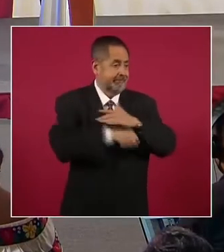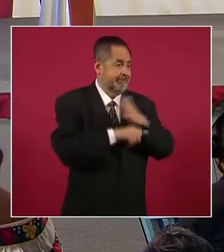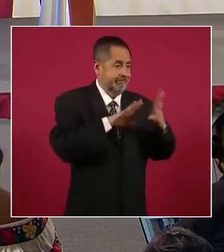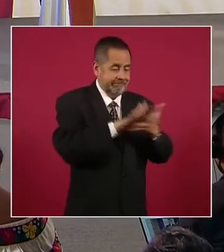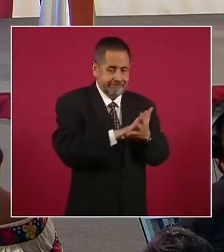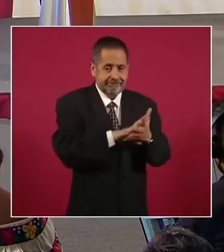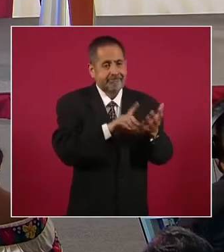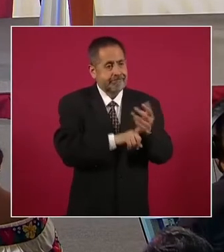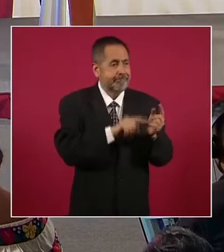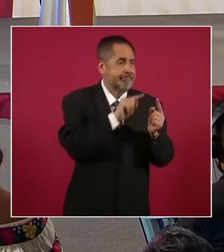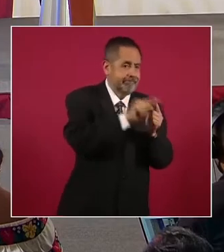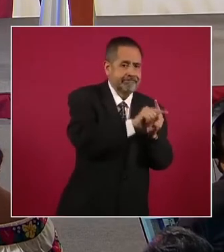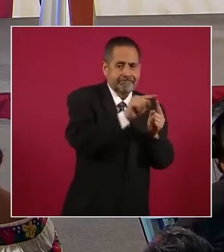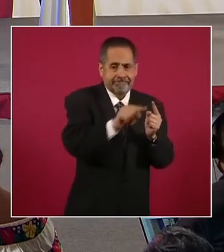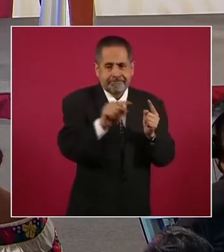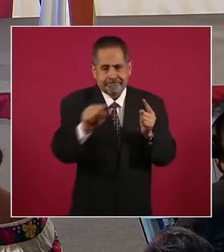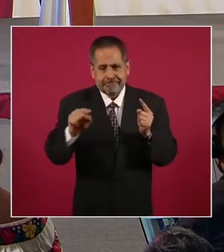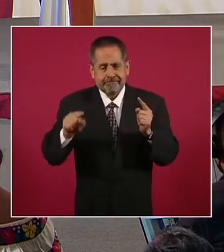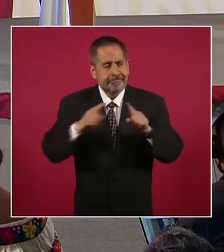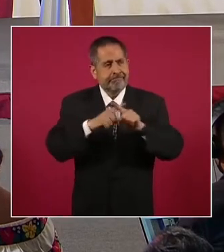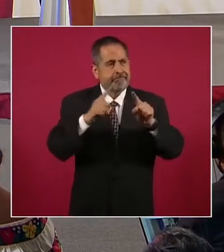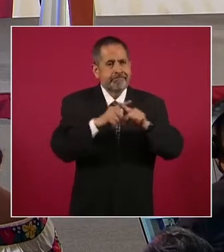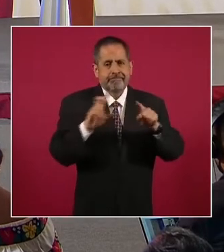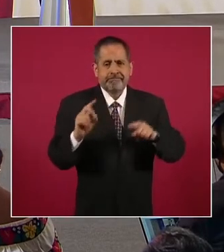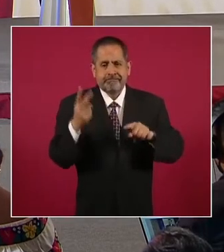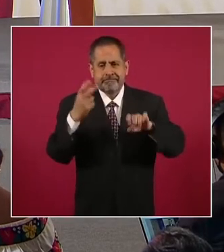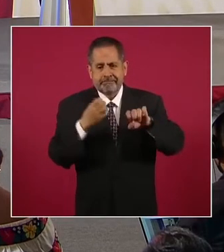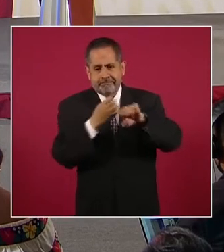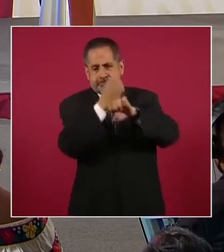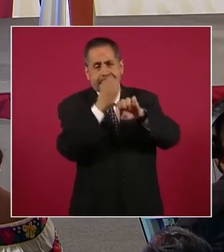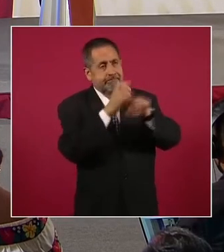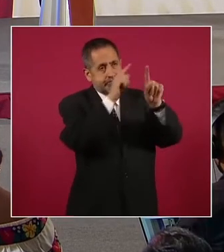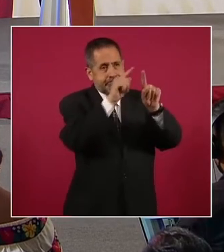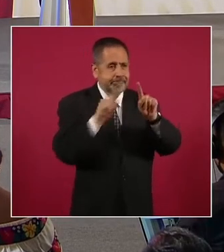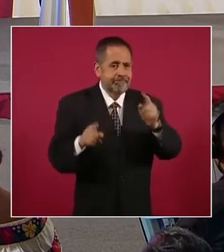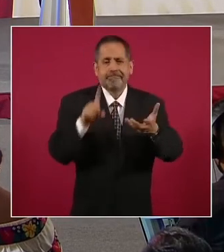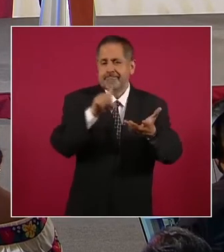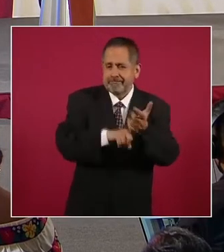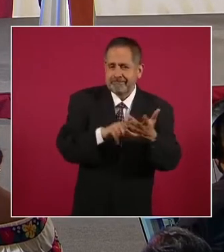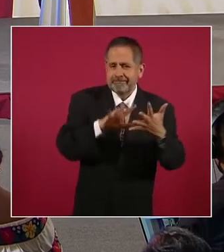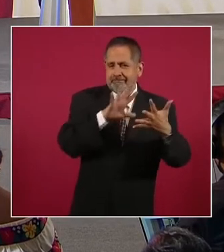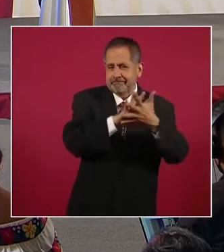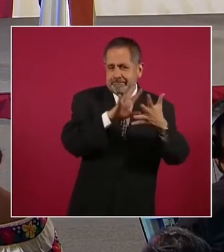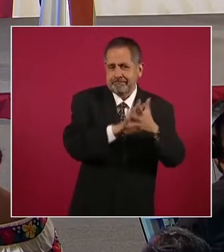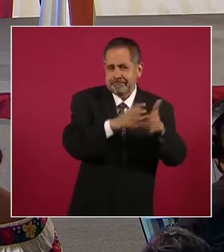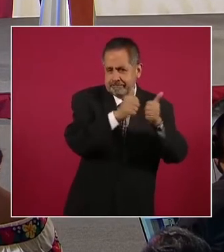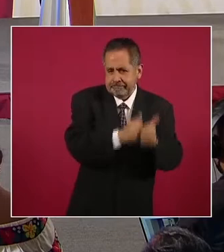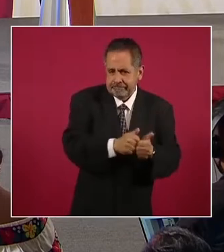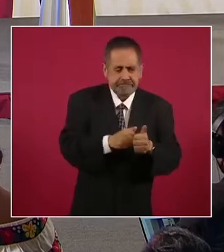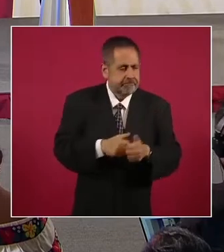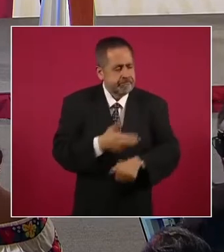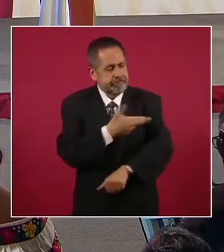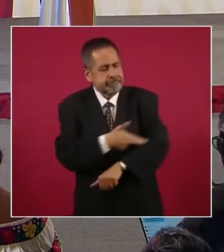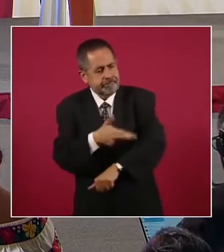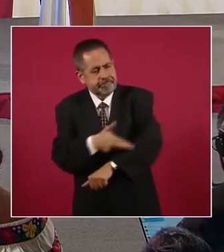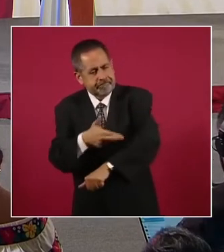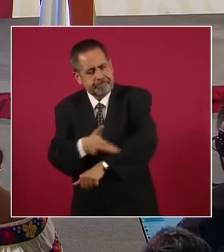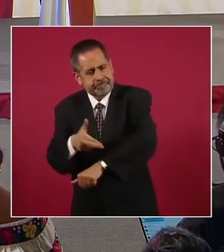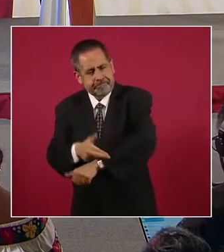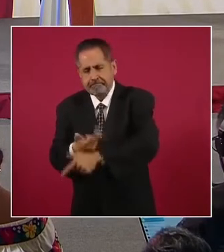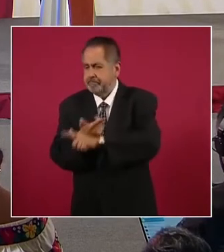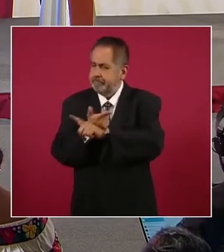penitenciarios de alguna de las treinta y dos entidades del país, han sido